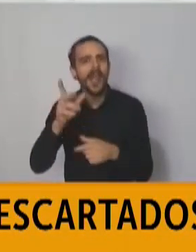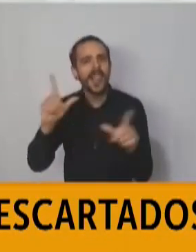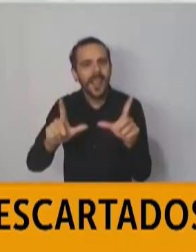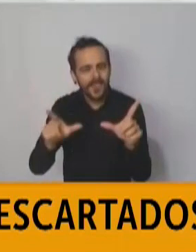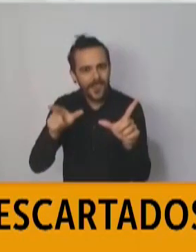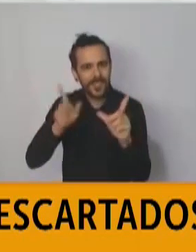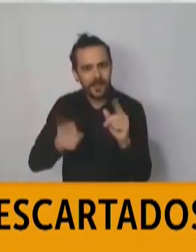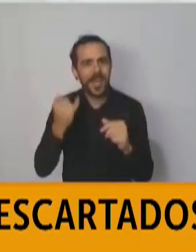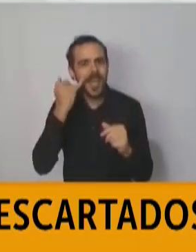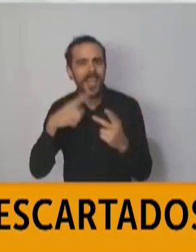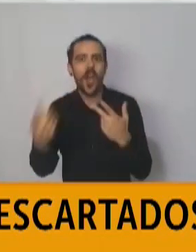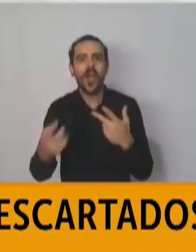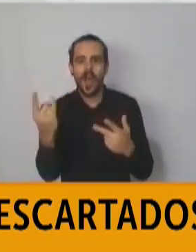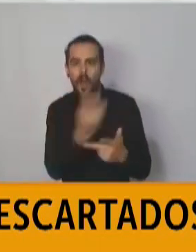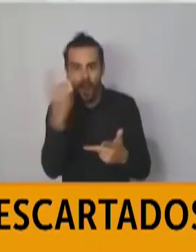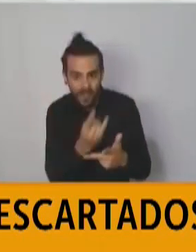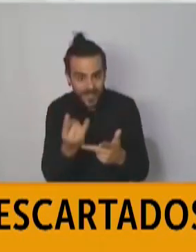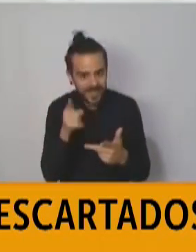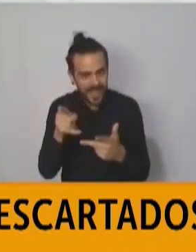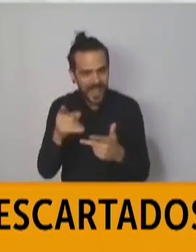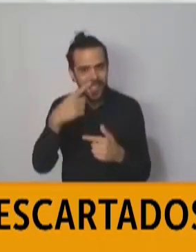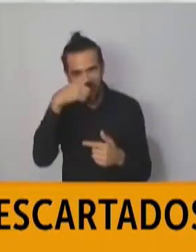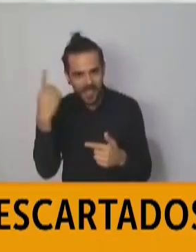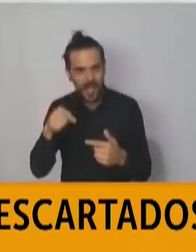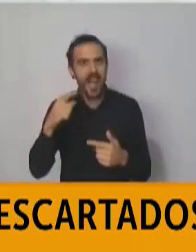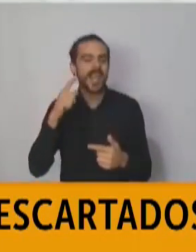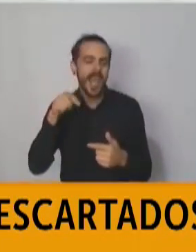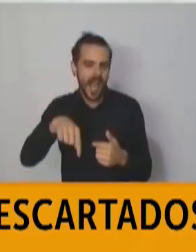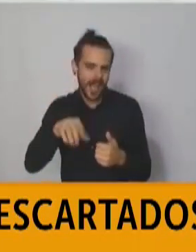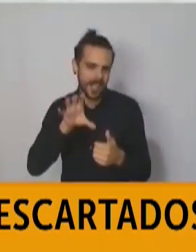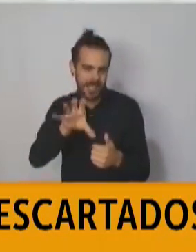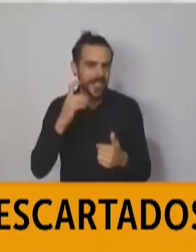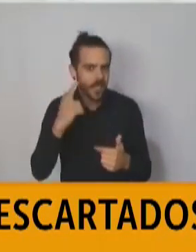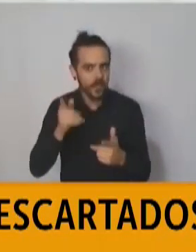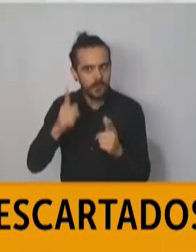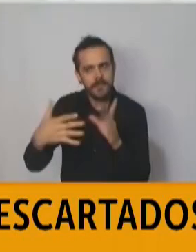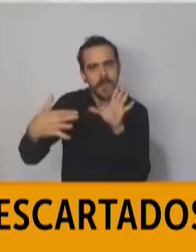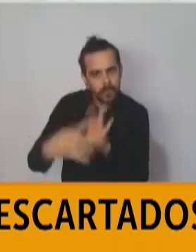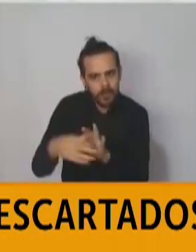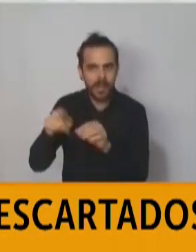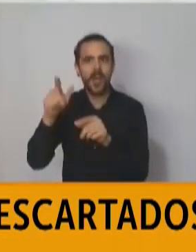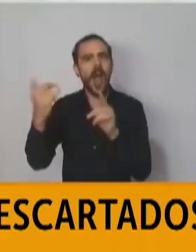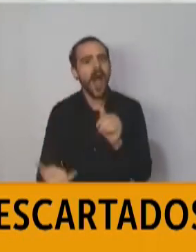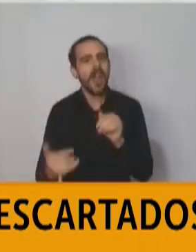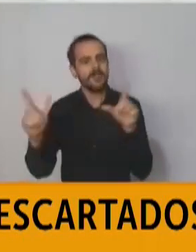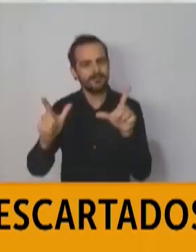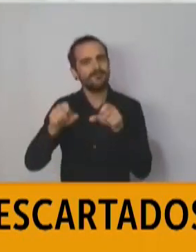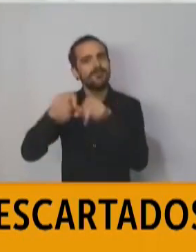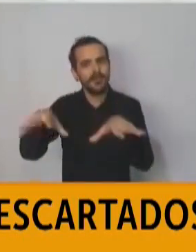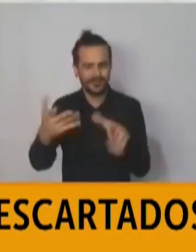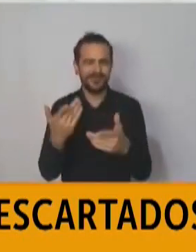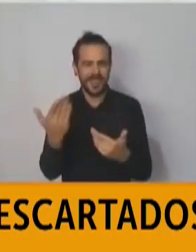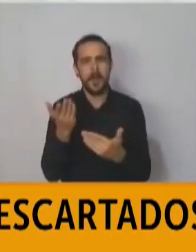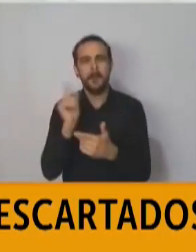con la Universidad Nacional de nuestra provincia. Y por último, estamos